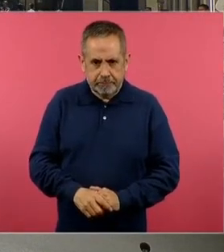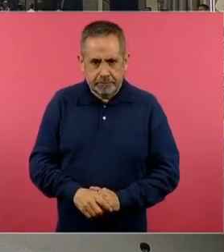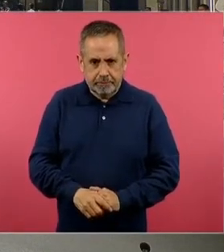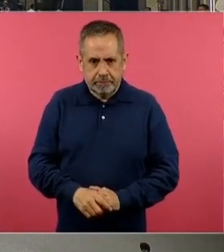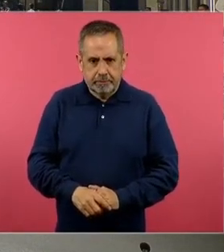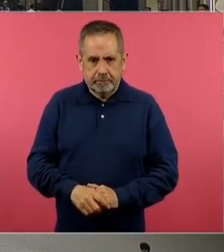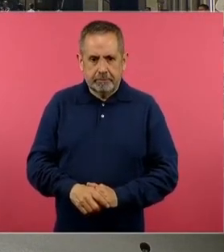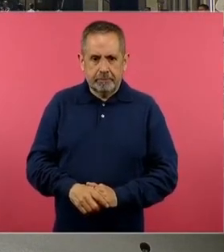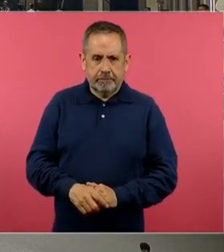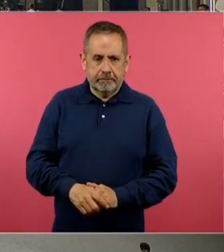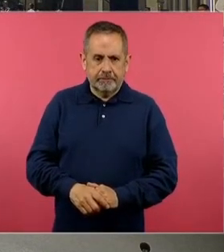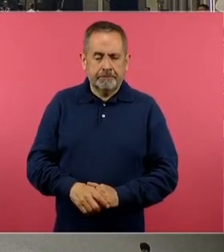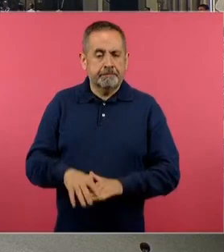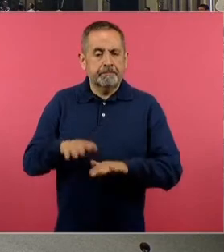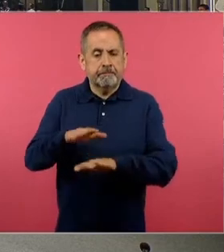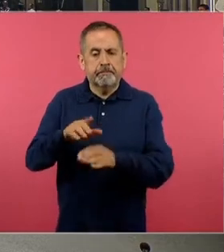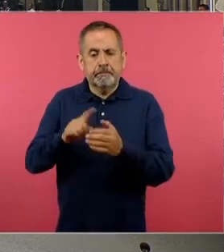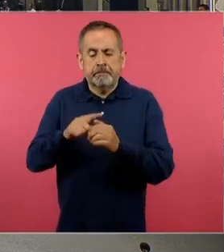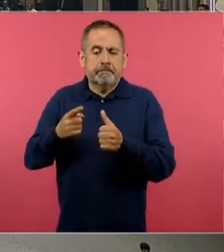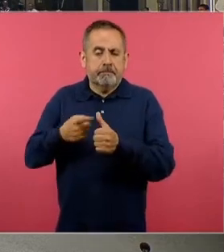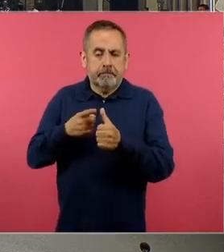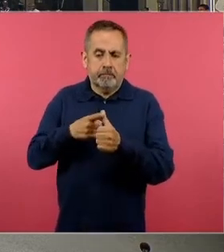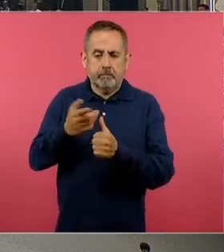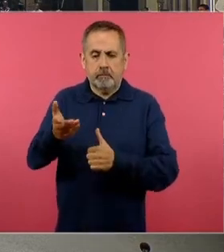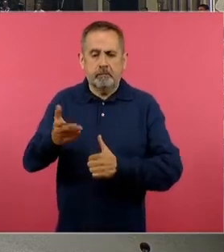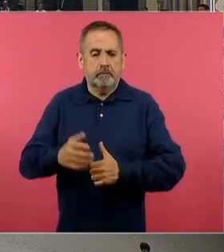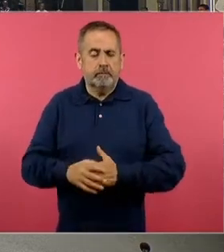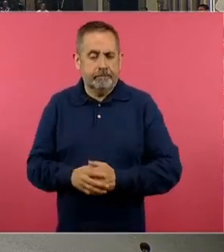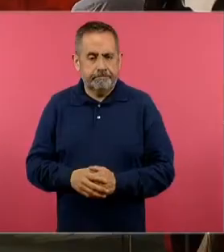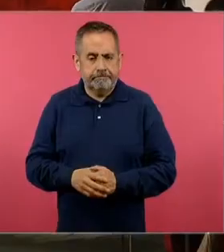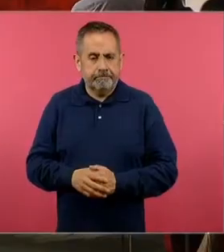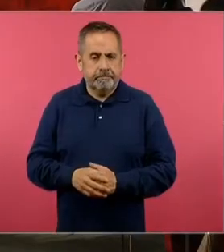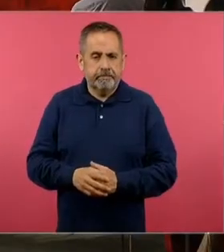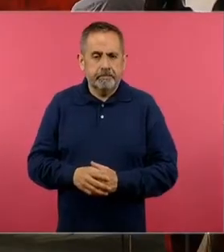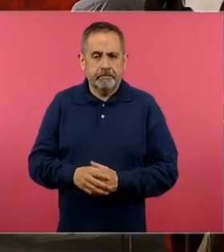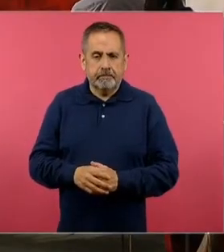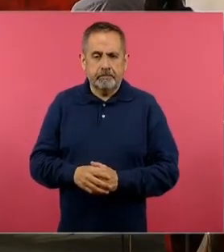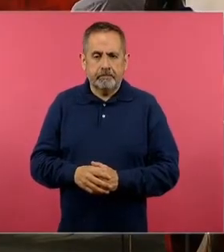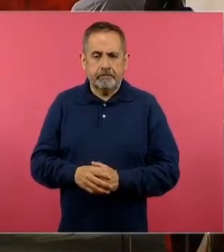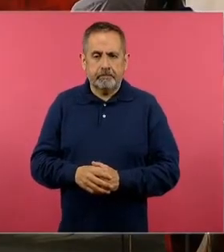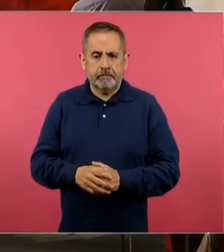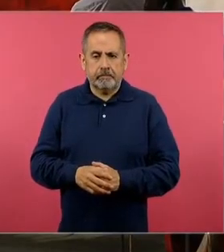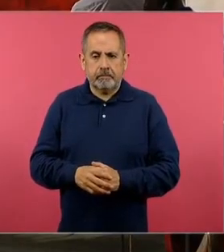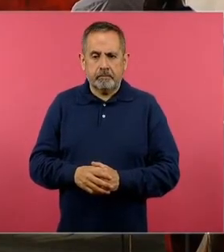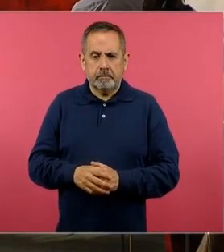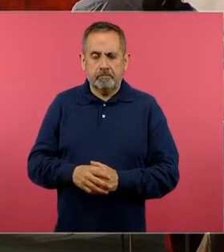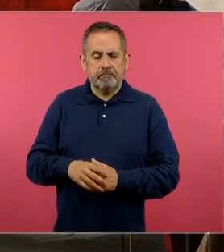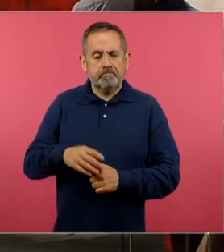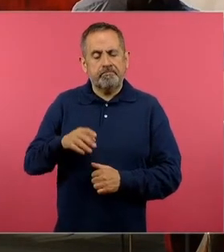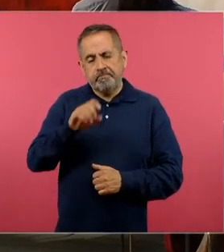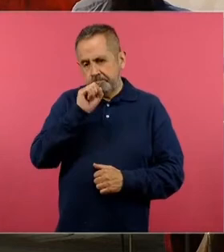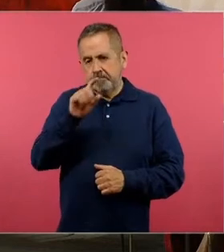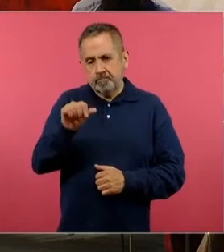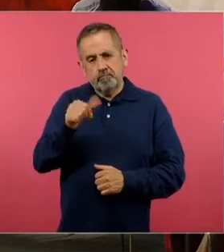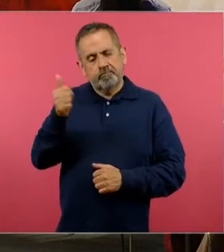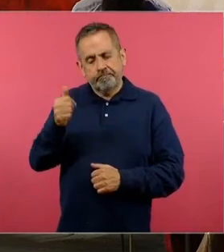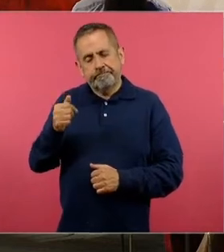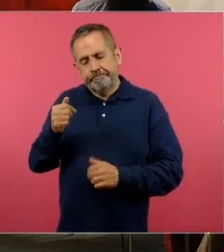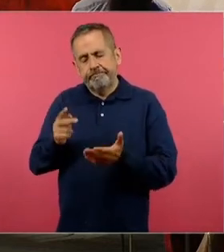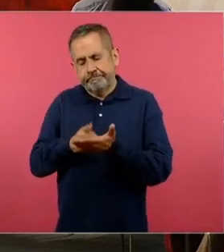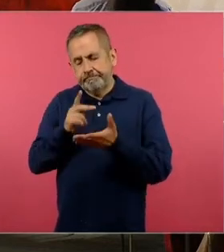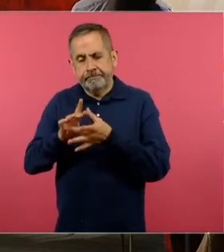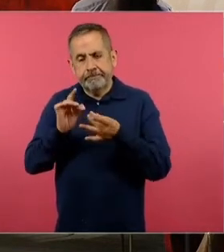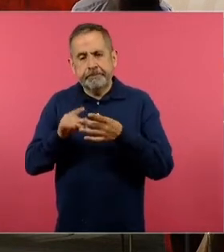respecto de la primera cuestión me parece que como en otras ocasiones este tipo